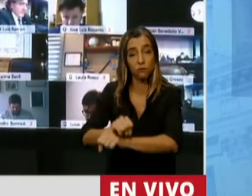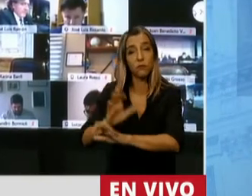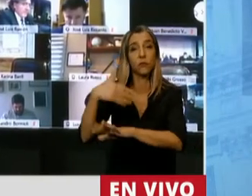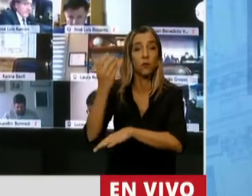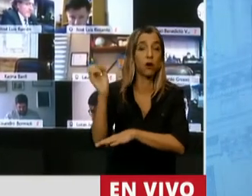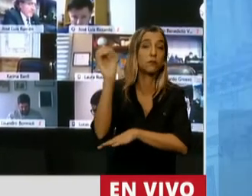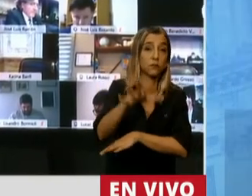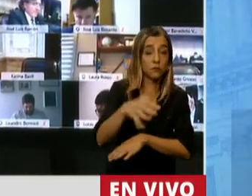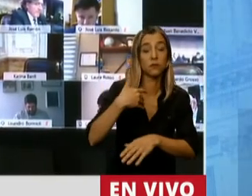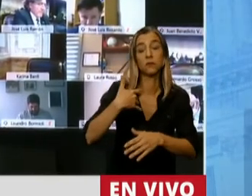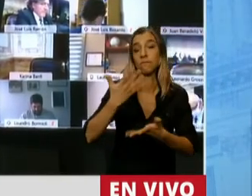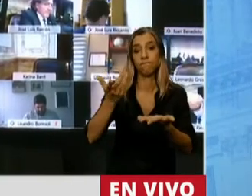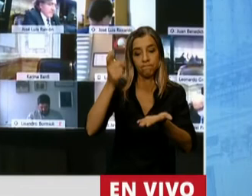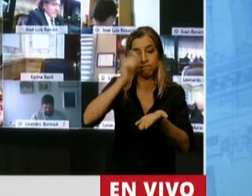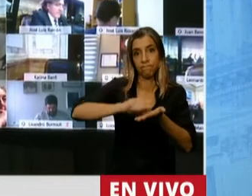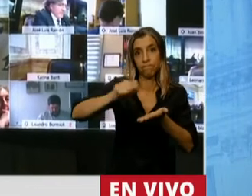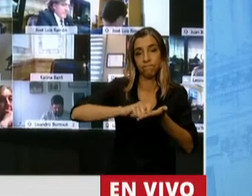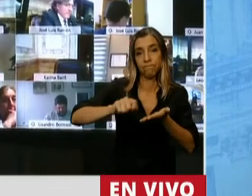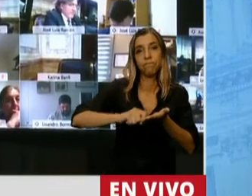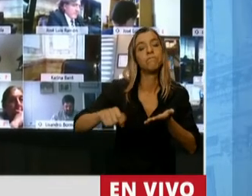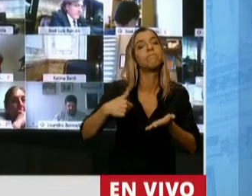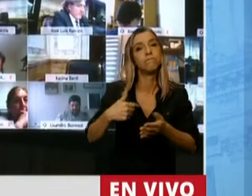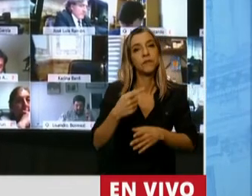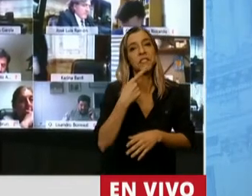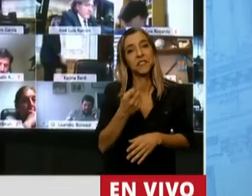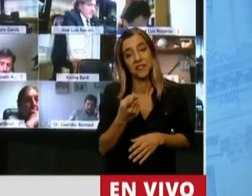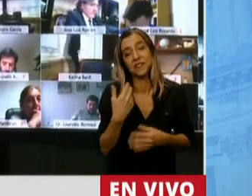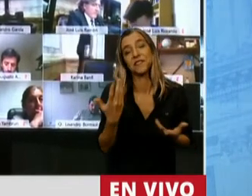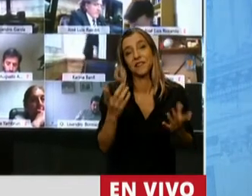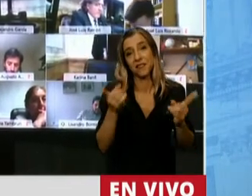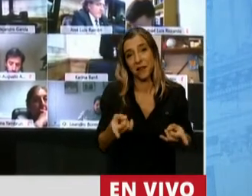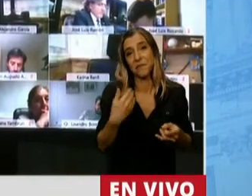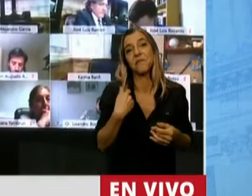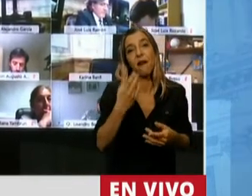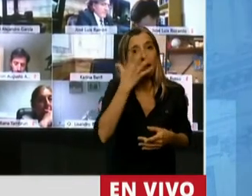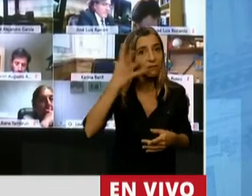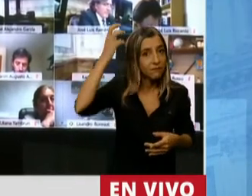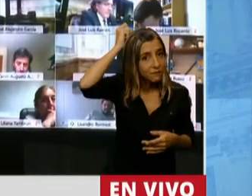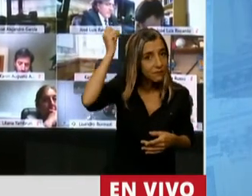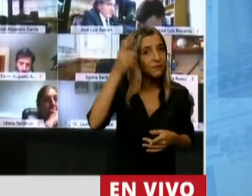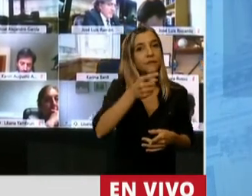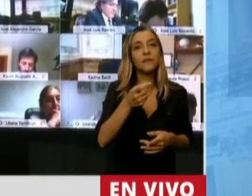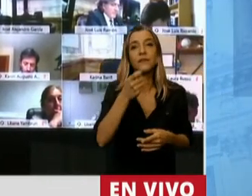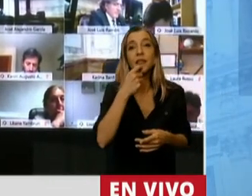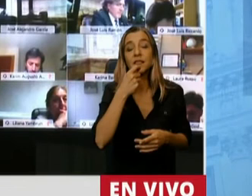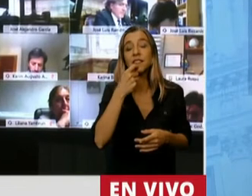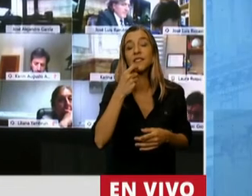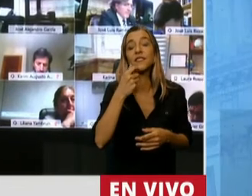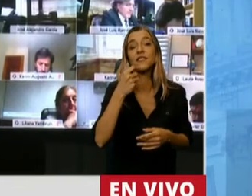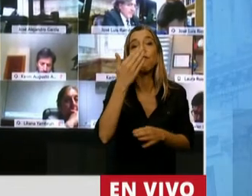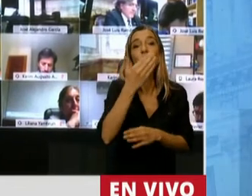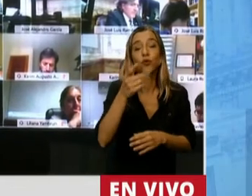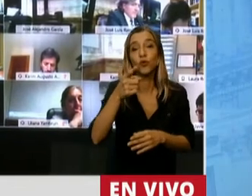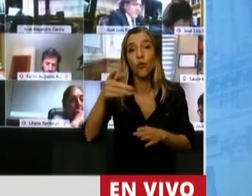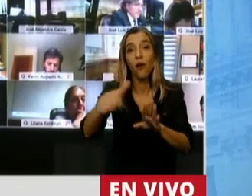decía a quien ya era su compañera, evita que cuando salieran de ahí se iban a cazar y se iban